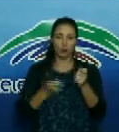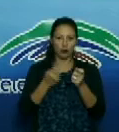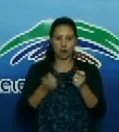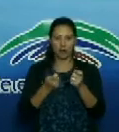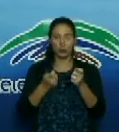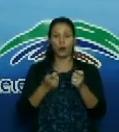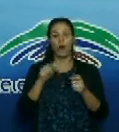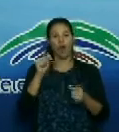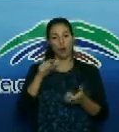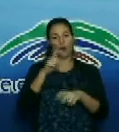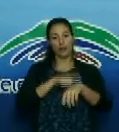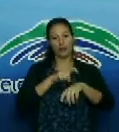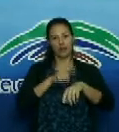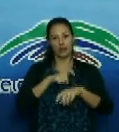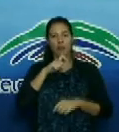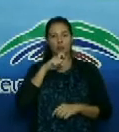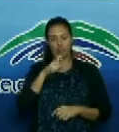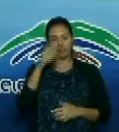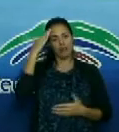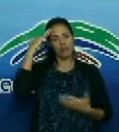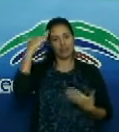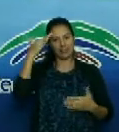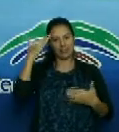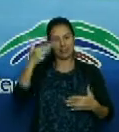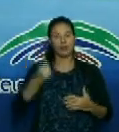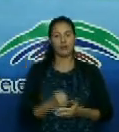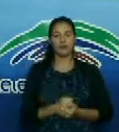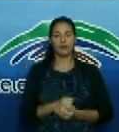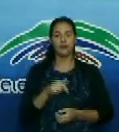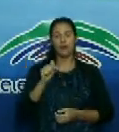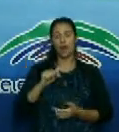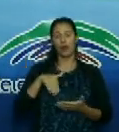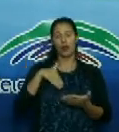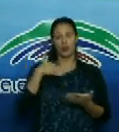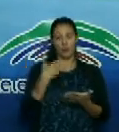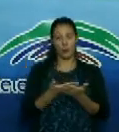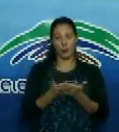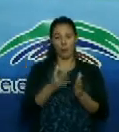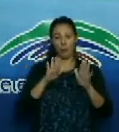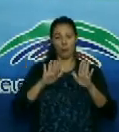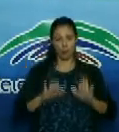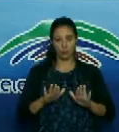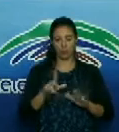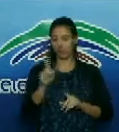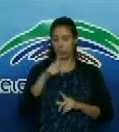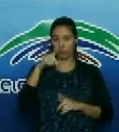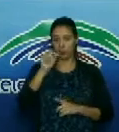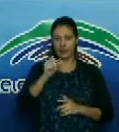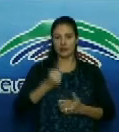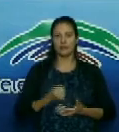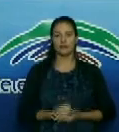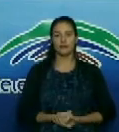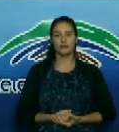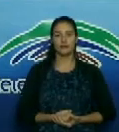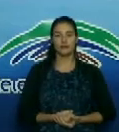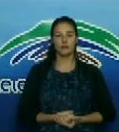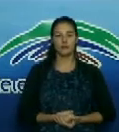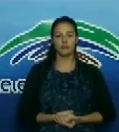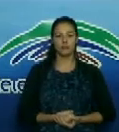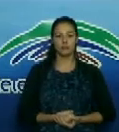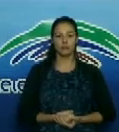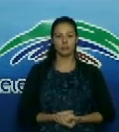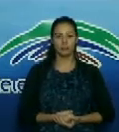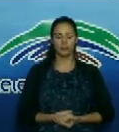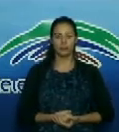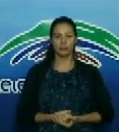así que para ellos nuevamente la felicitación yo les propongo hacer una pausa no se vaya de la sintonía tenemos más propuestas. Cada día nuestros